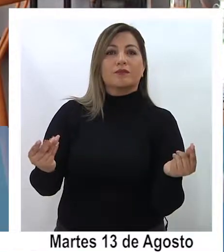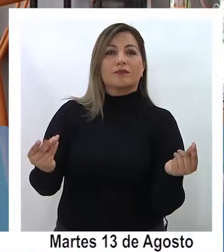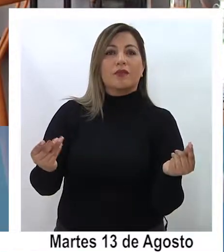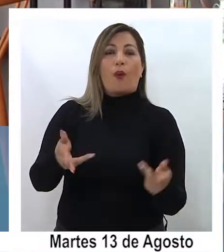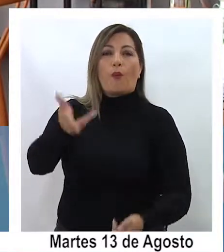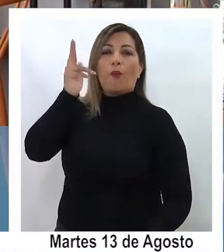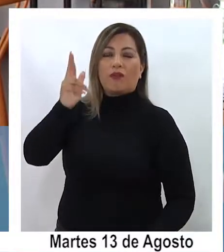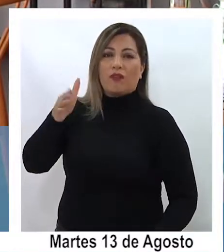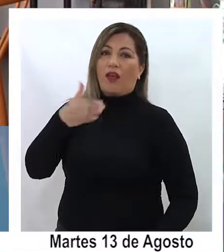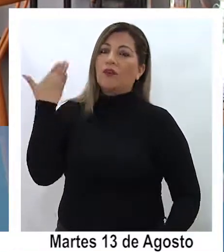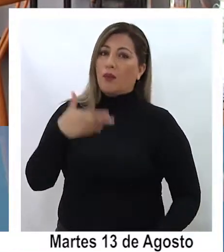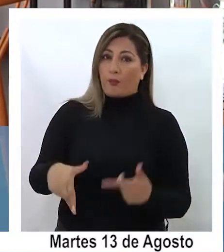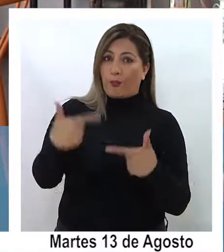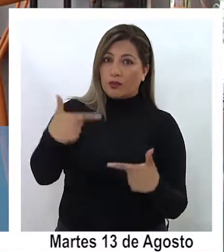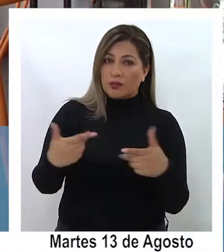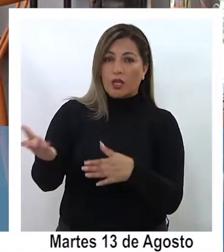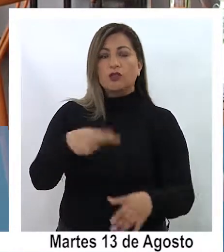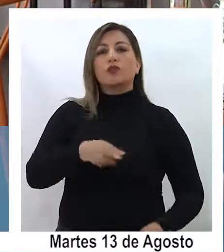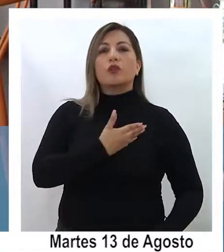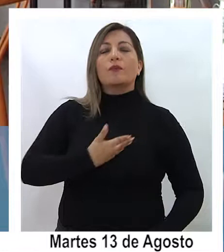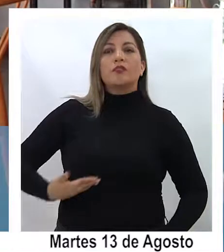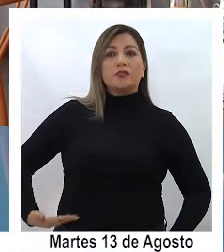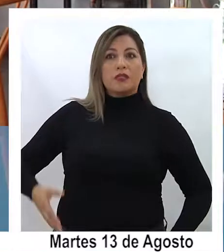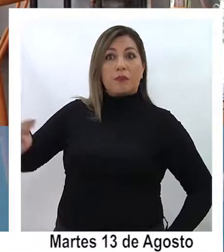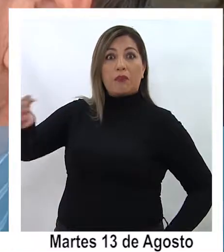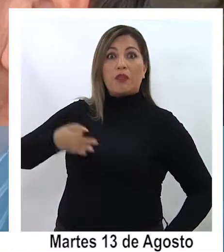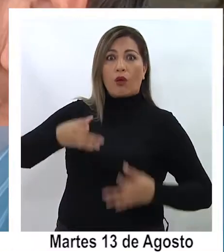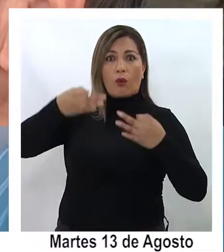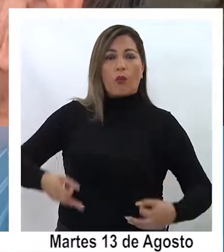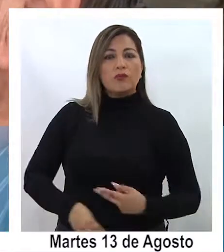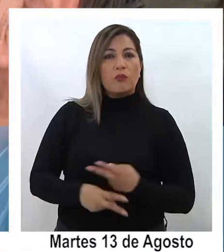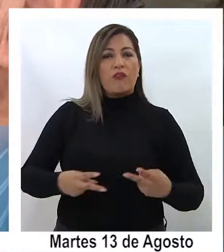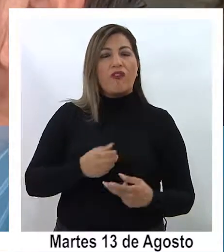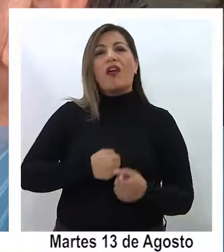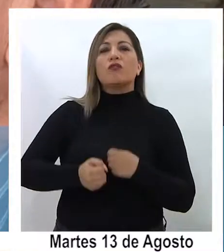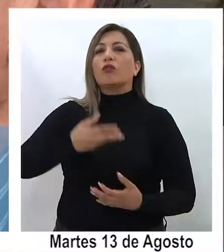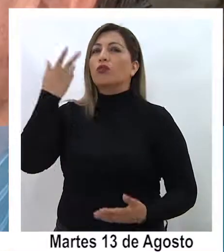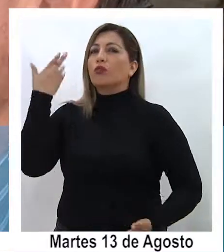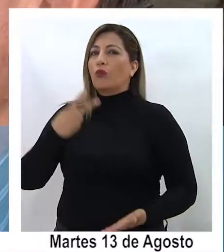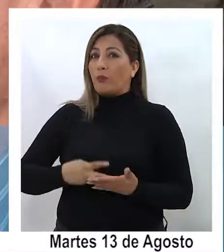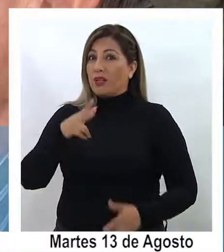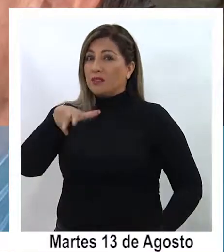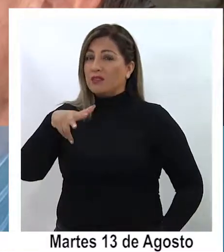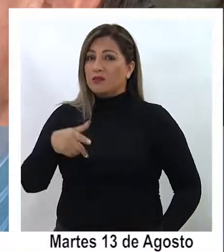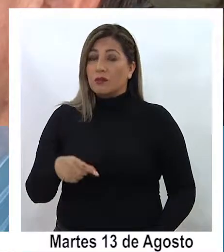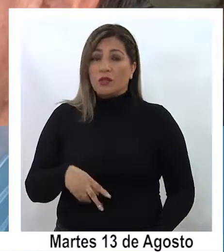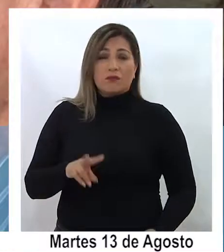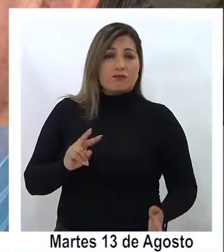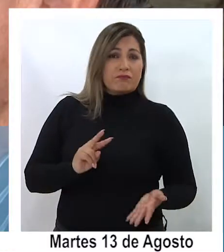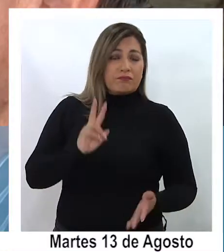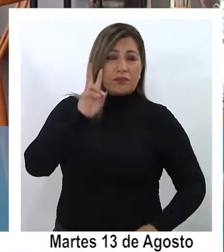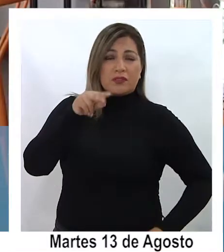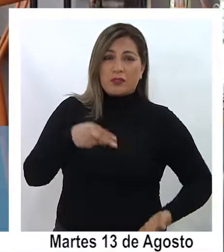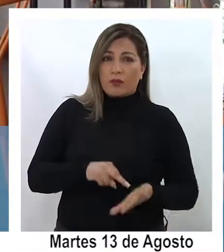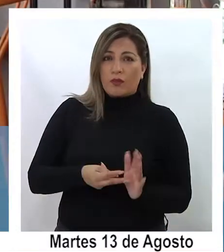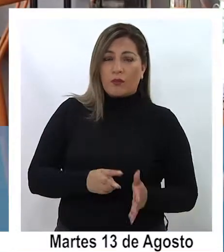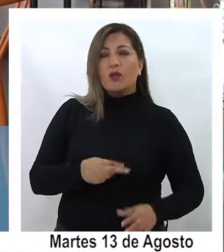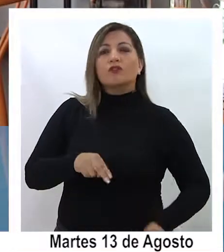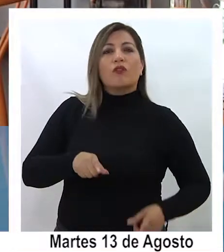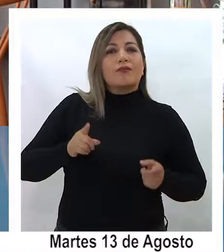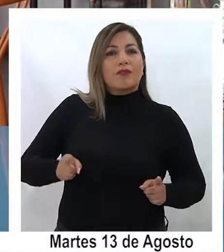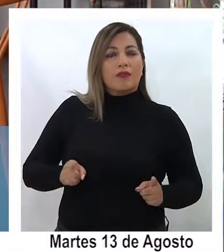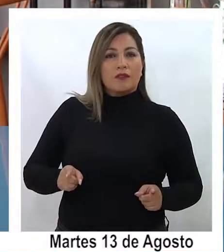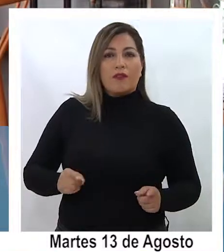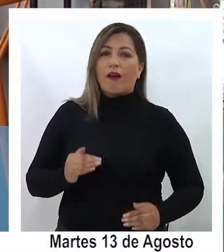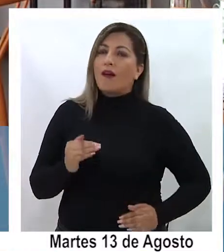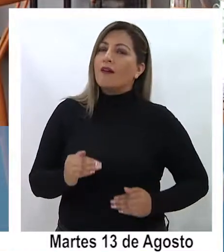ejecución política nosotros, el presidente lo señaló en la cuenta pública del año 2018 sin perjuicio de que nosotros tenemos que